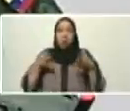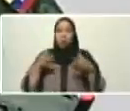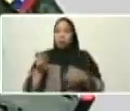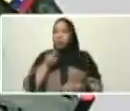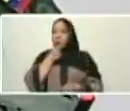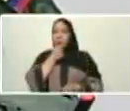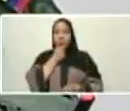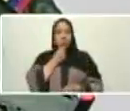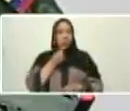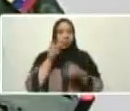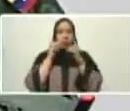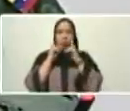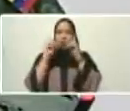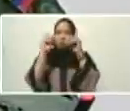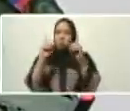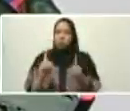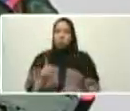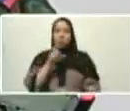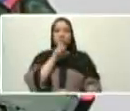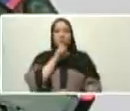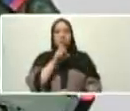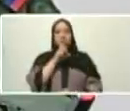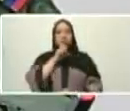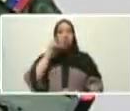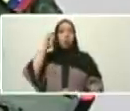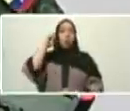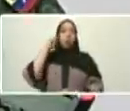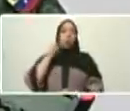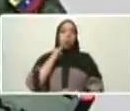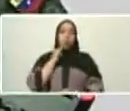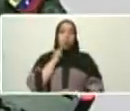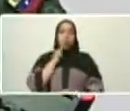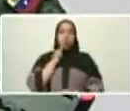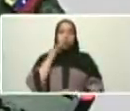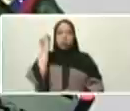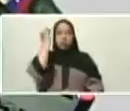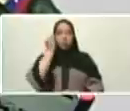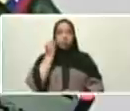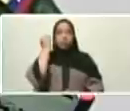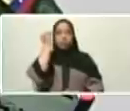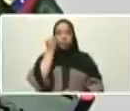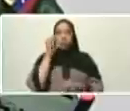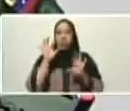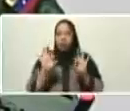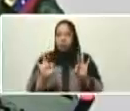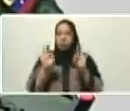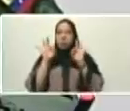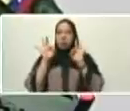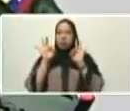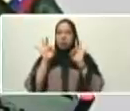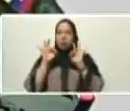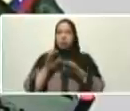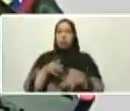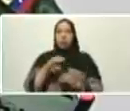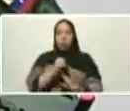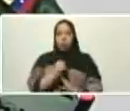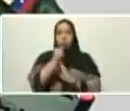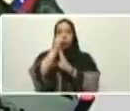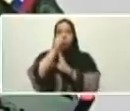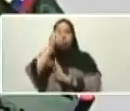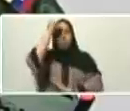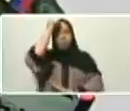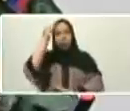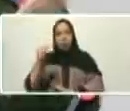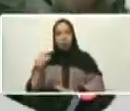decisión difícil, pero Bolívar siempre estaba bañado de una intuición especial, como líder militar y